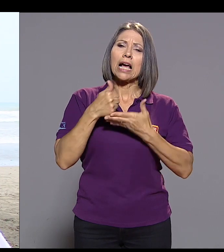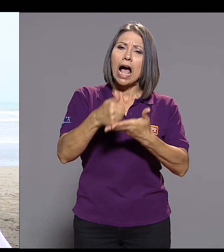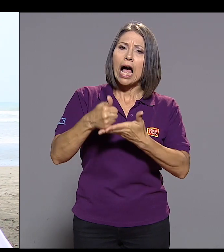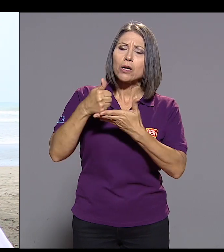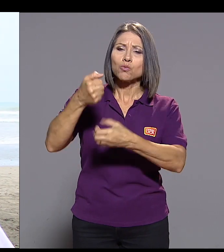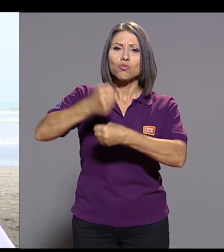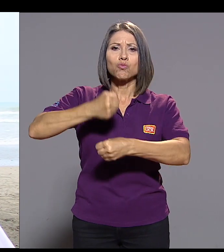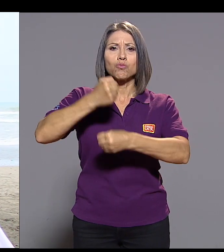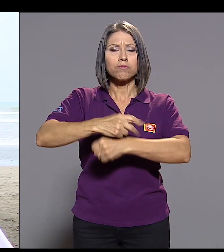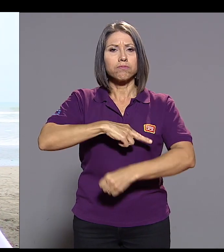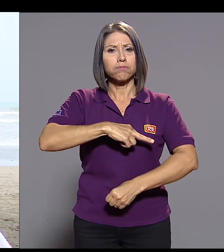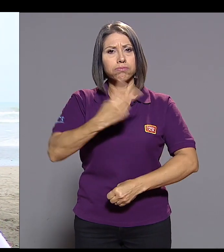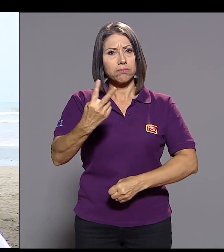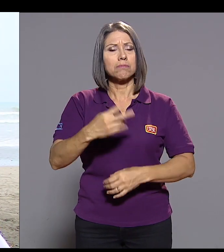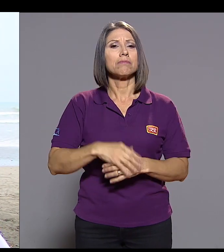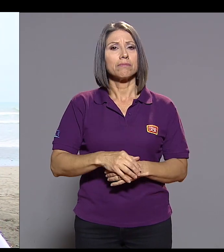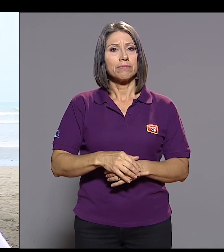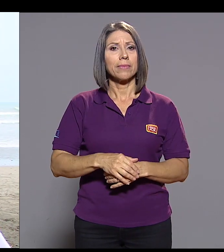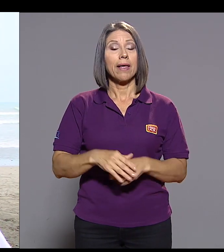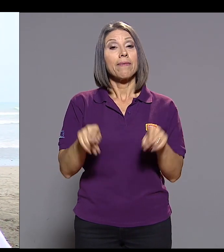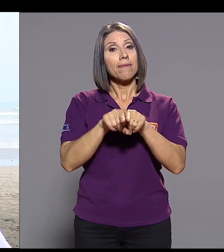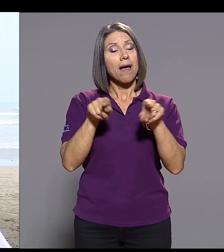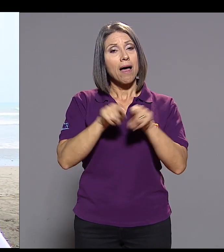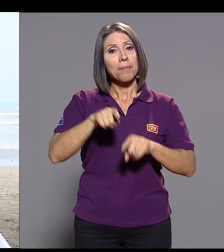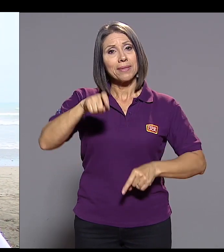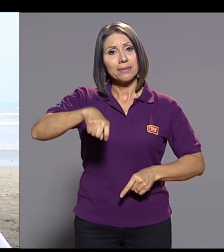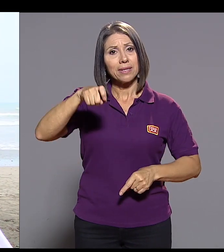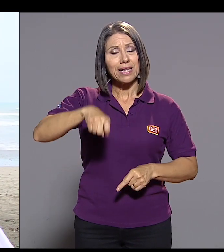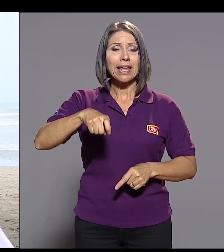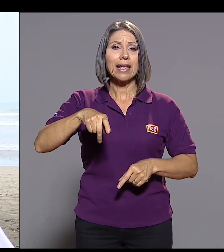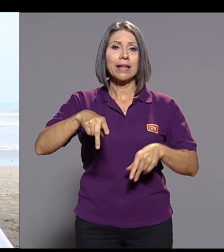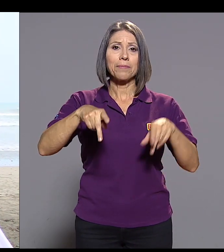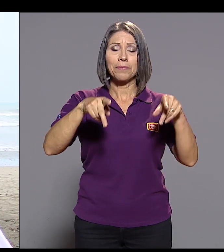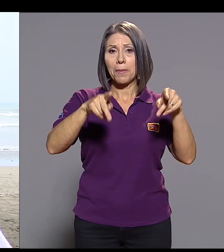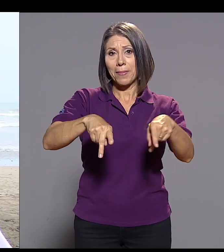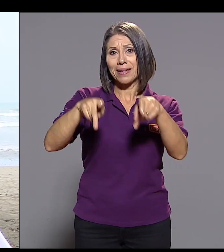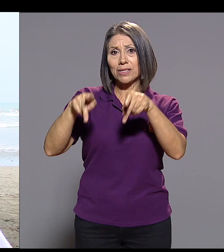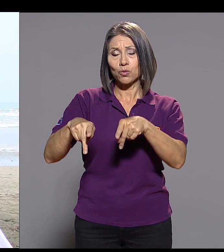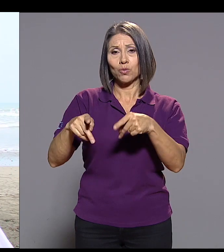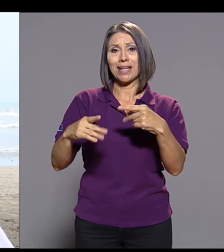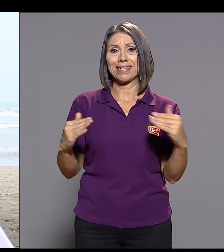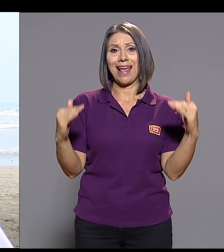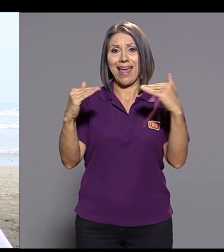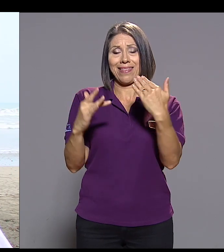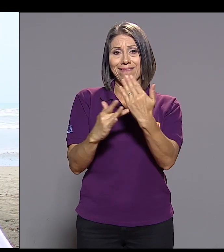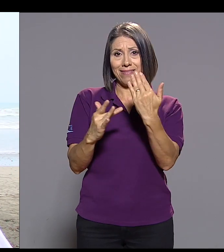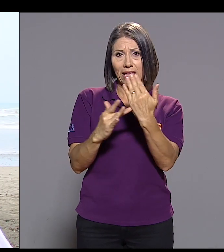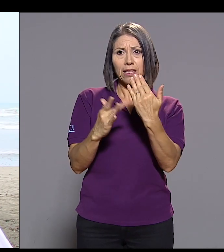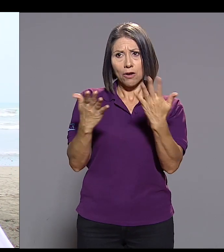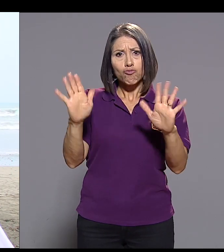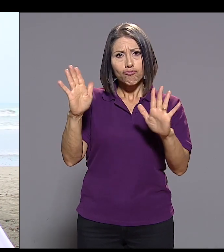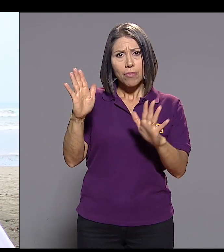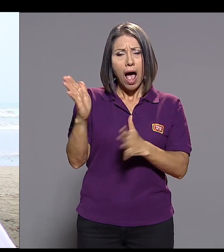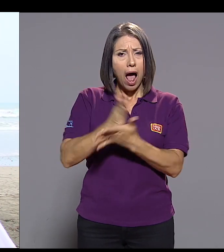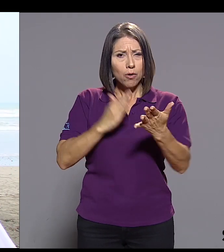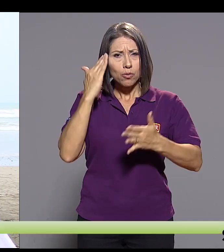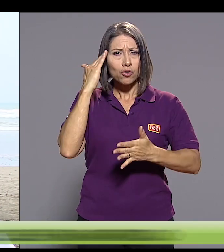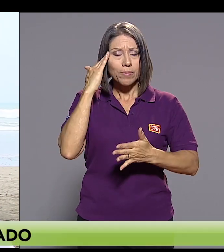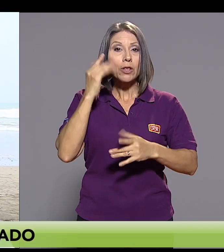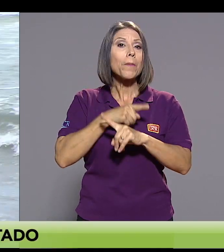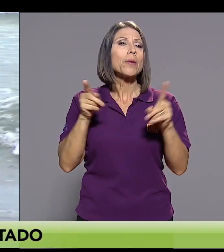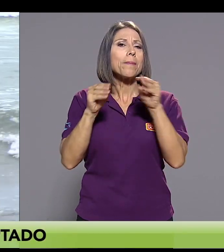normalmente se requiere bastante ayuda en voluntariado. Si bien es cierto, también se requiere de personal